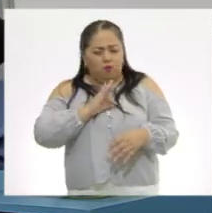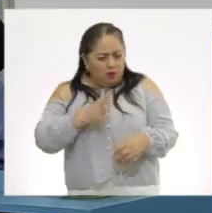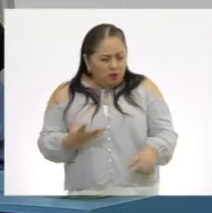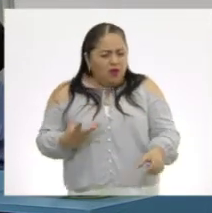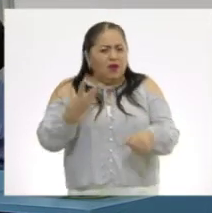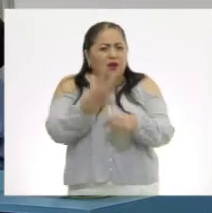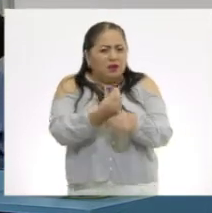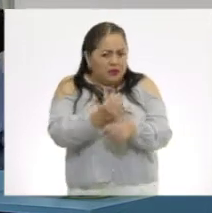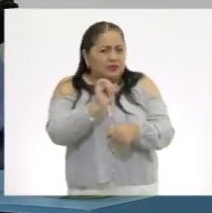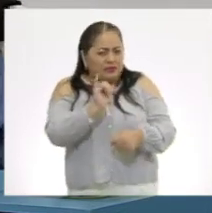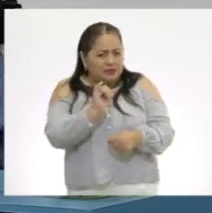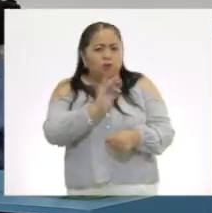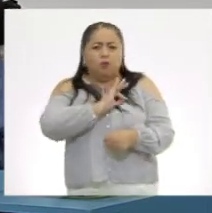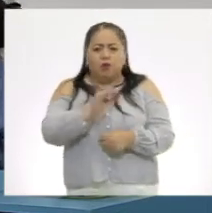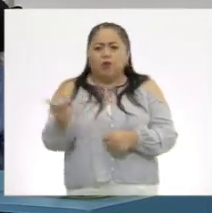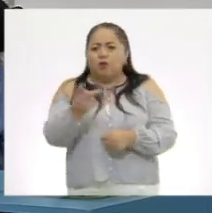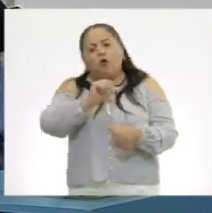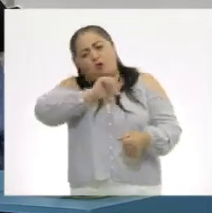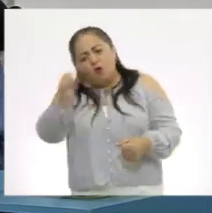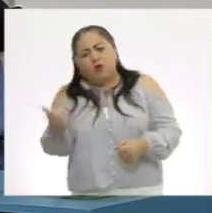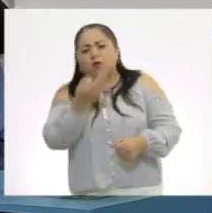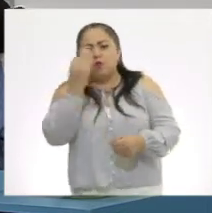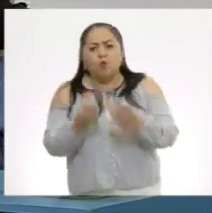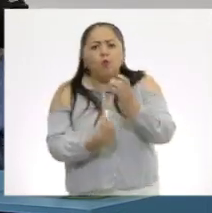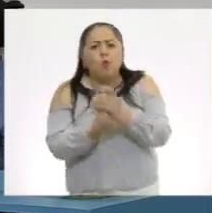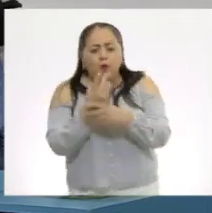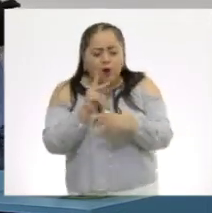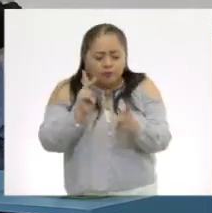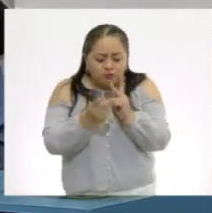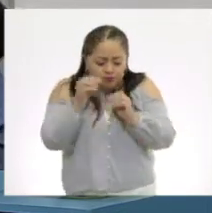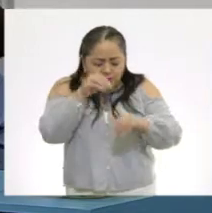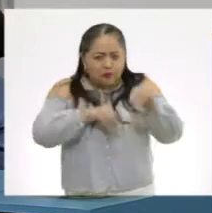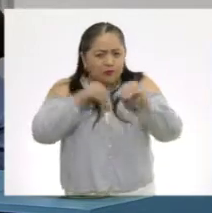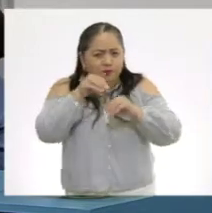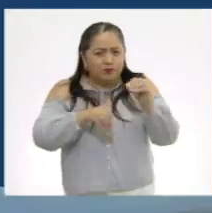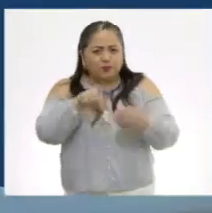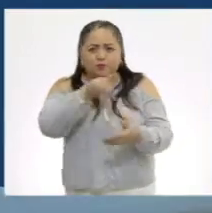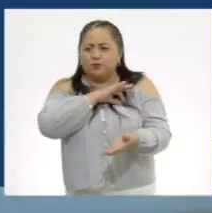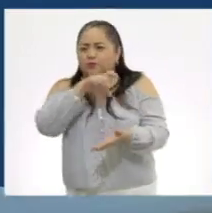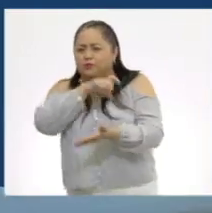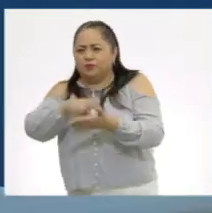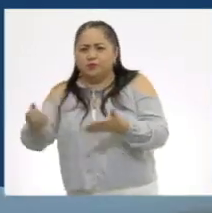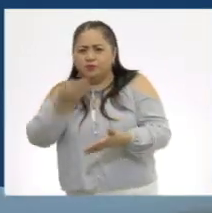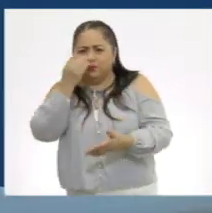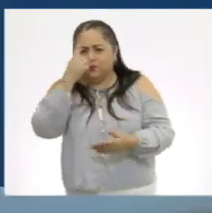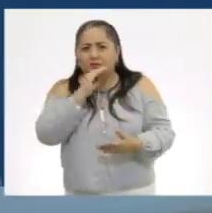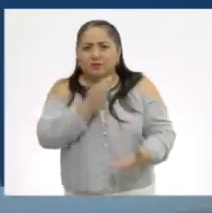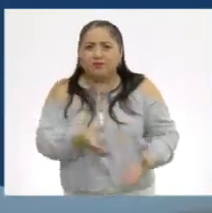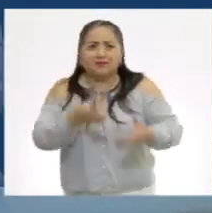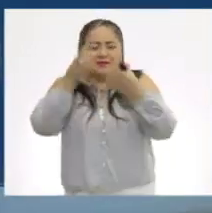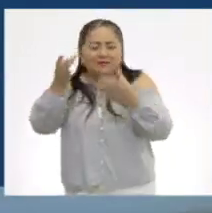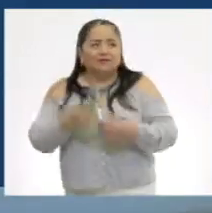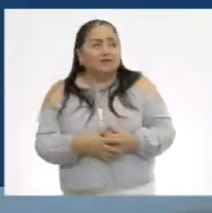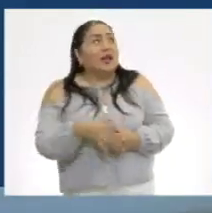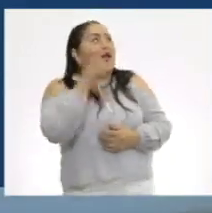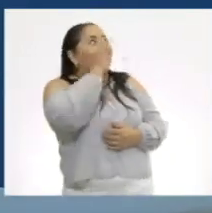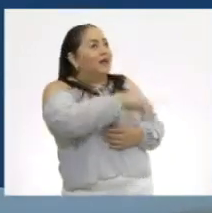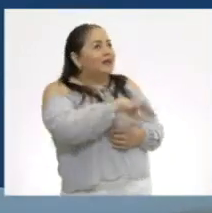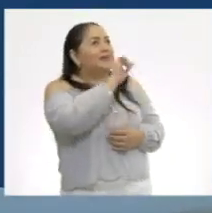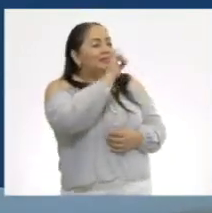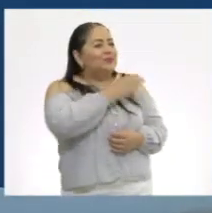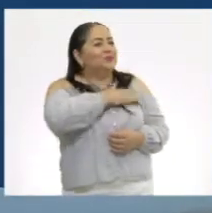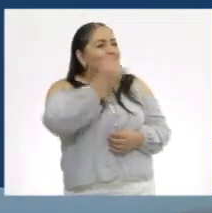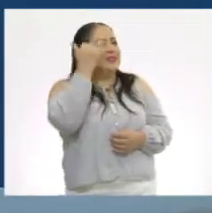daño que hicieron. Pueden cultivar una nueva flor o tal vez puedan comprarle una a tu mamá. ¡Ay, qué buena